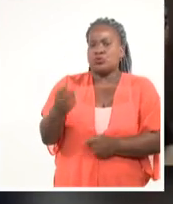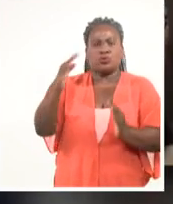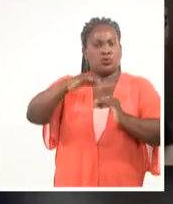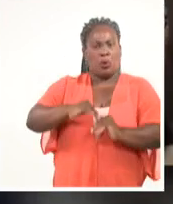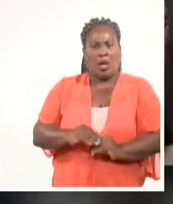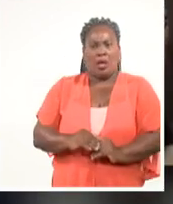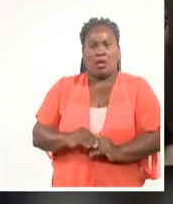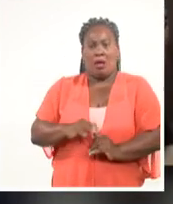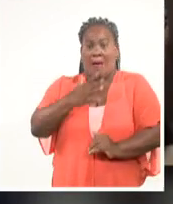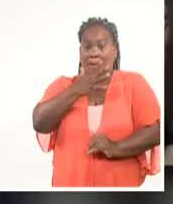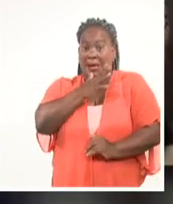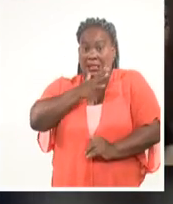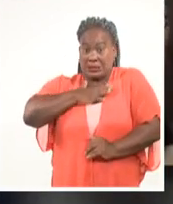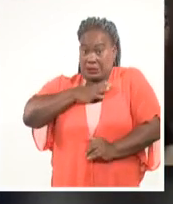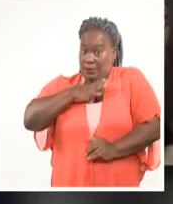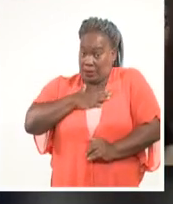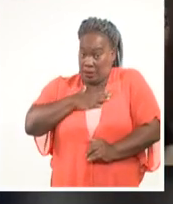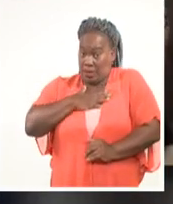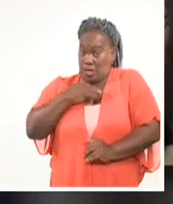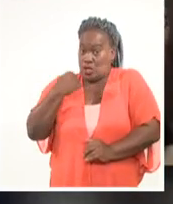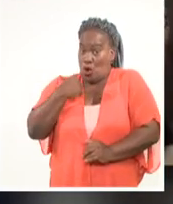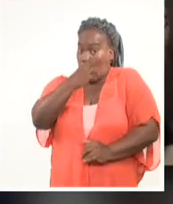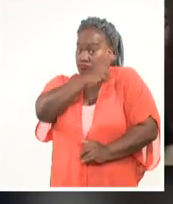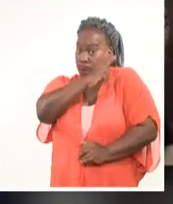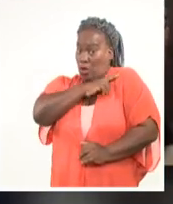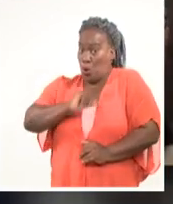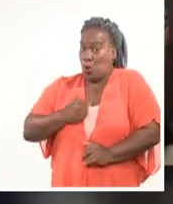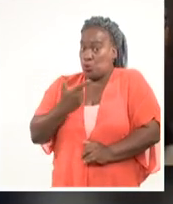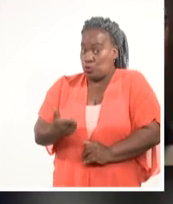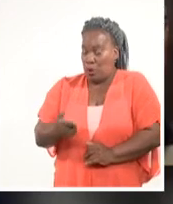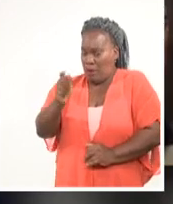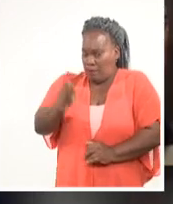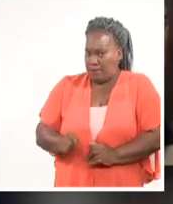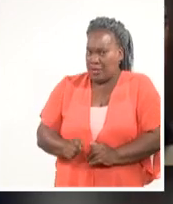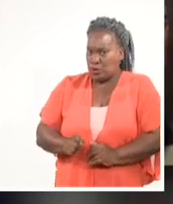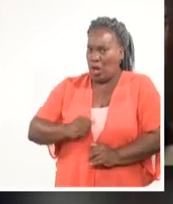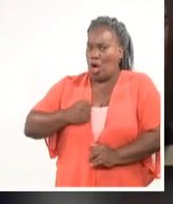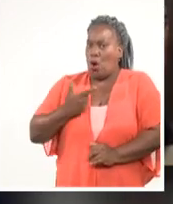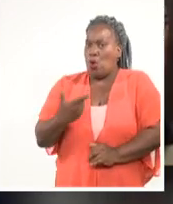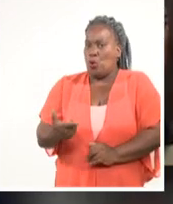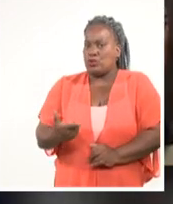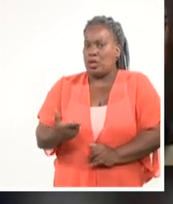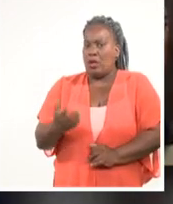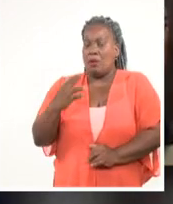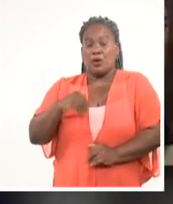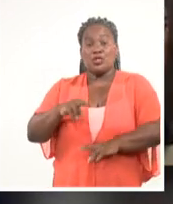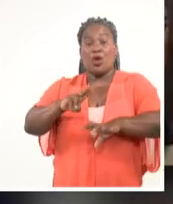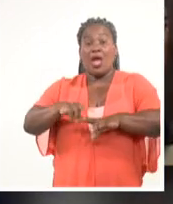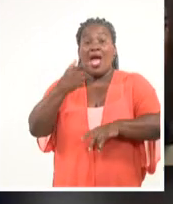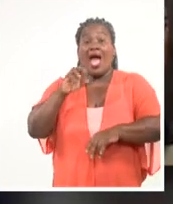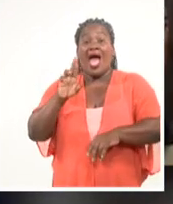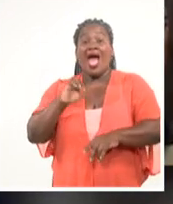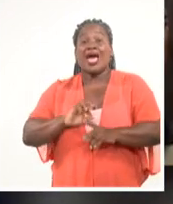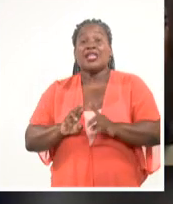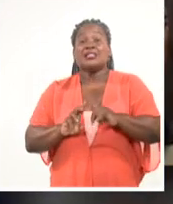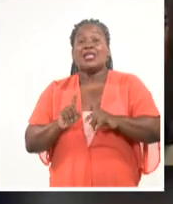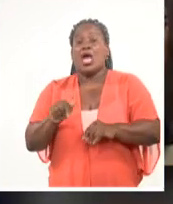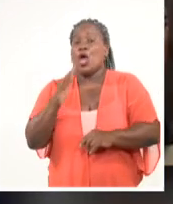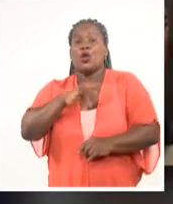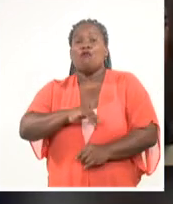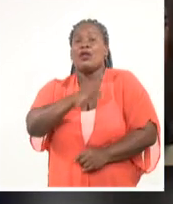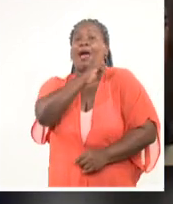parece que para dirigir la cultura hay que ser una persona culta, porque si no Armando Jarre no fuera el ministro de Cultura, fuera